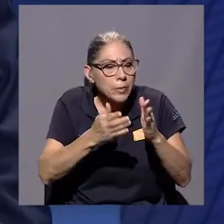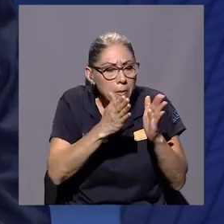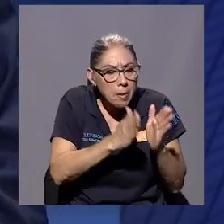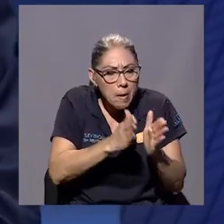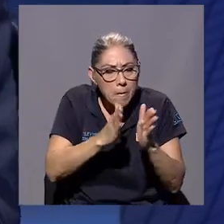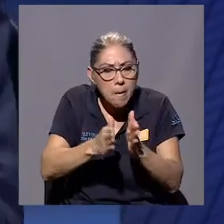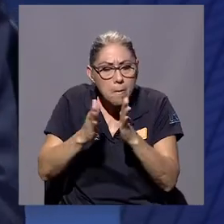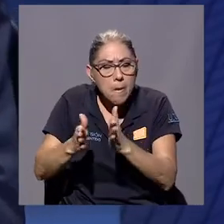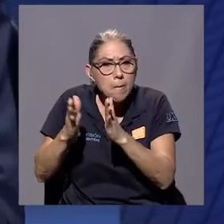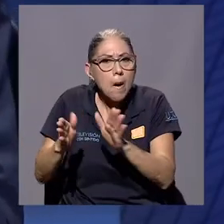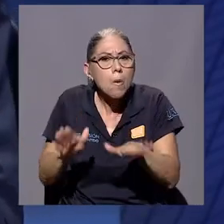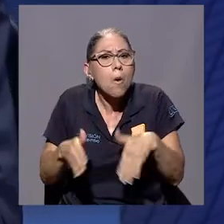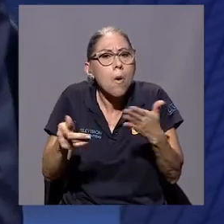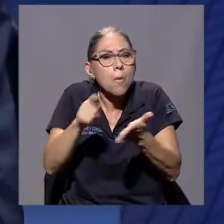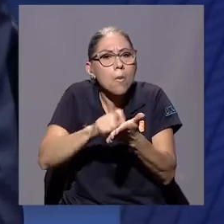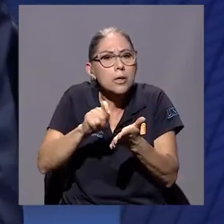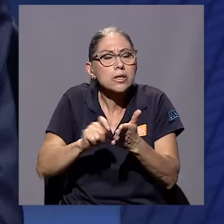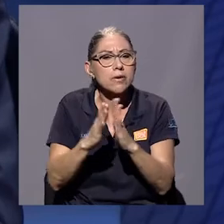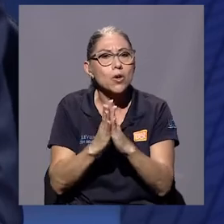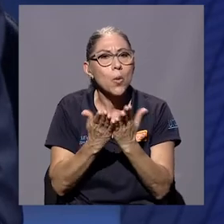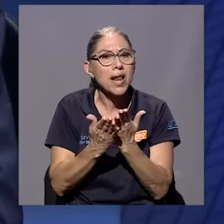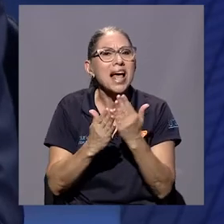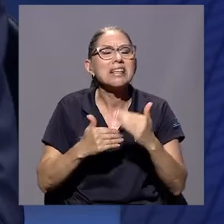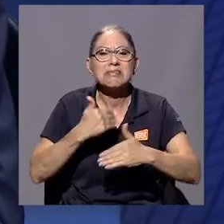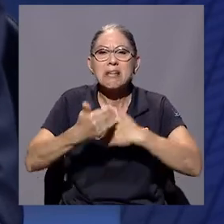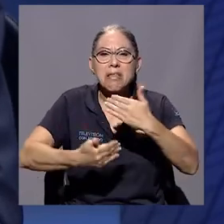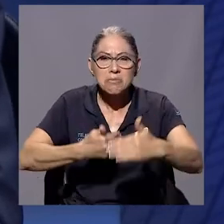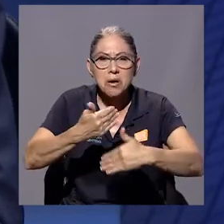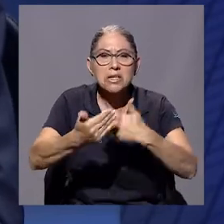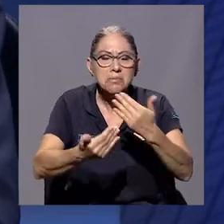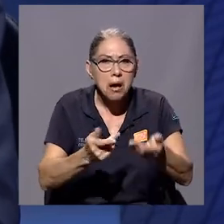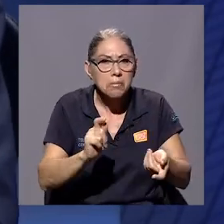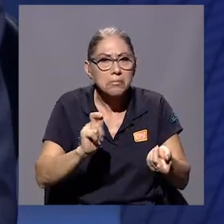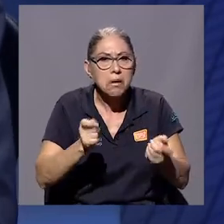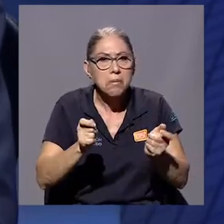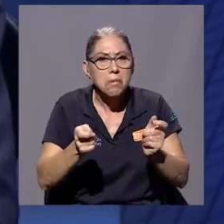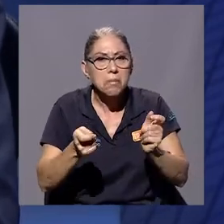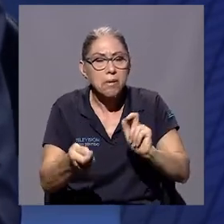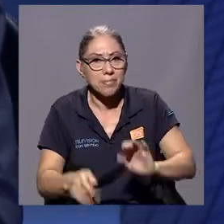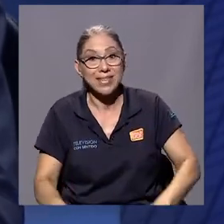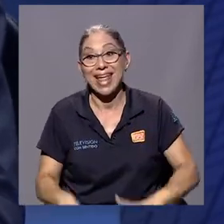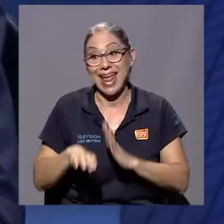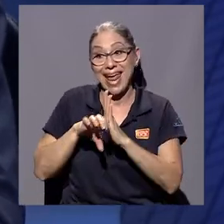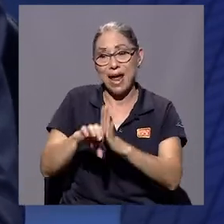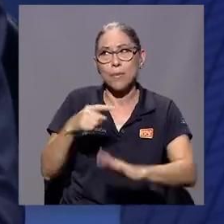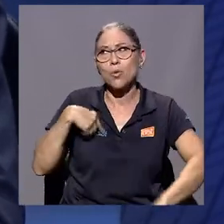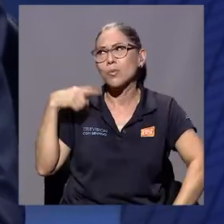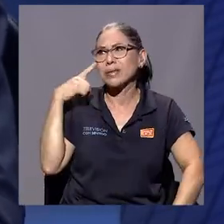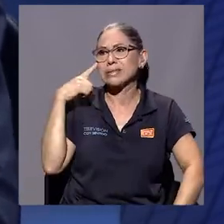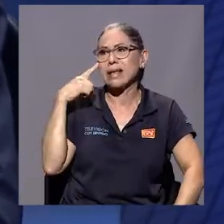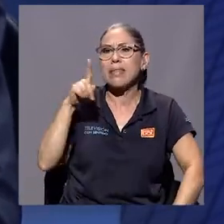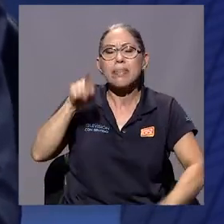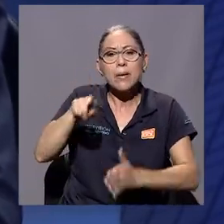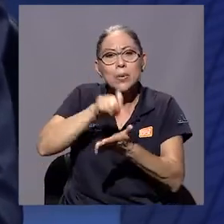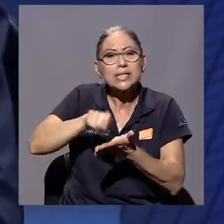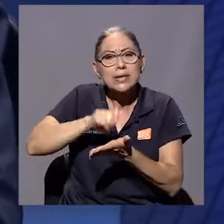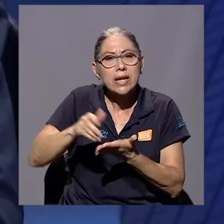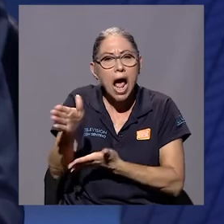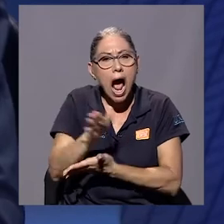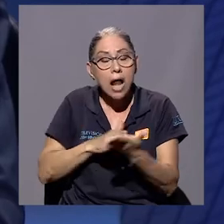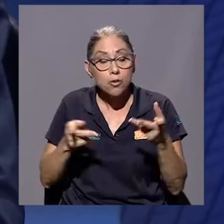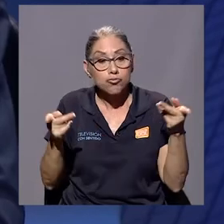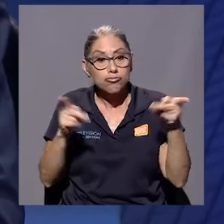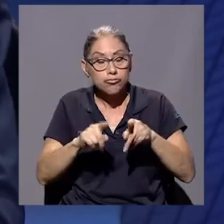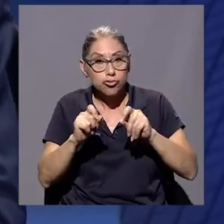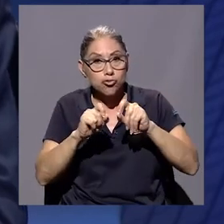inicialmente. Claro, después con el tiempo va cambiando, pero entonces uno puede decir, bueno, hay que poner algo sorpresivo para